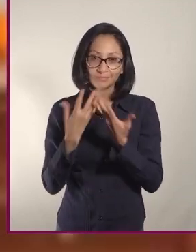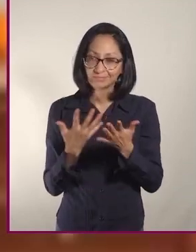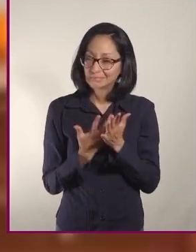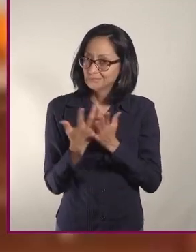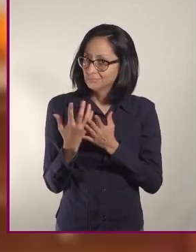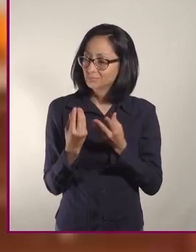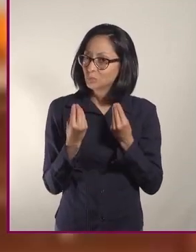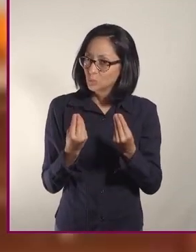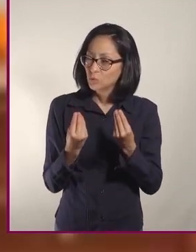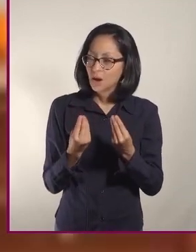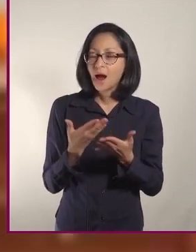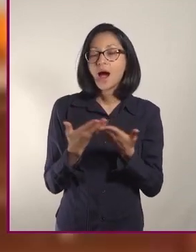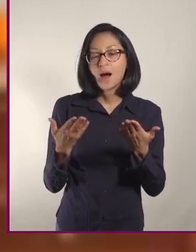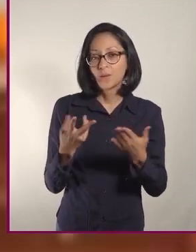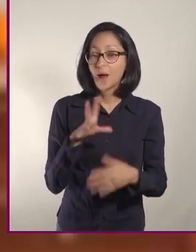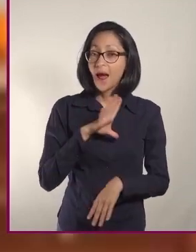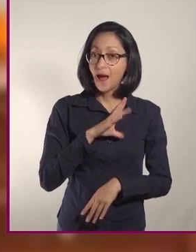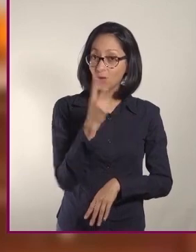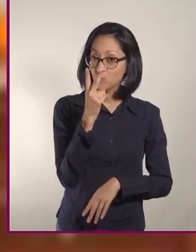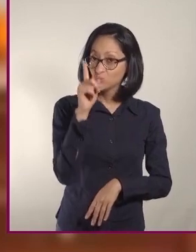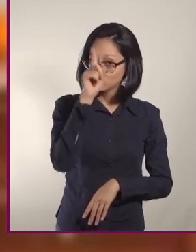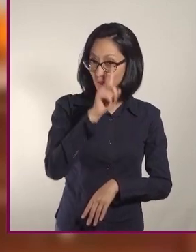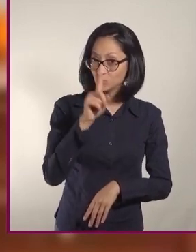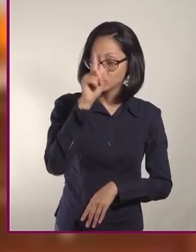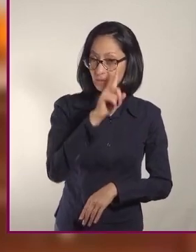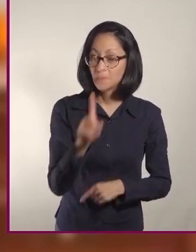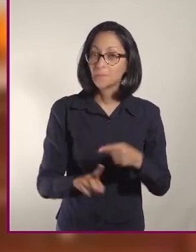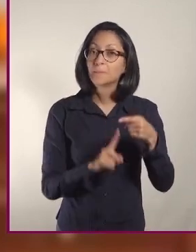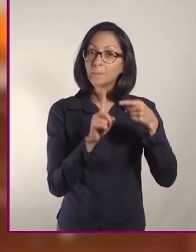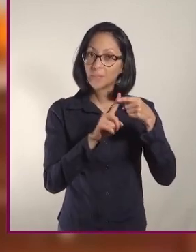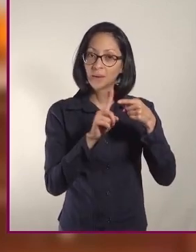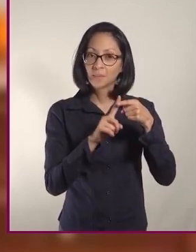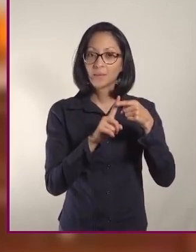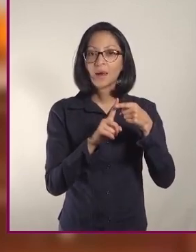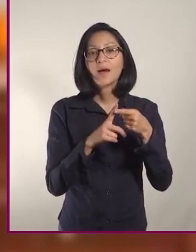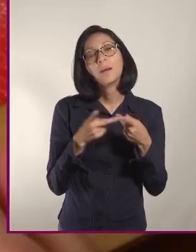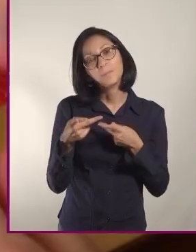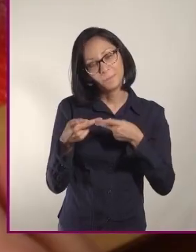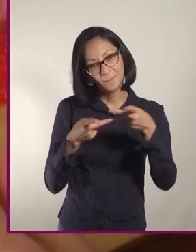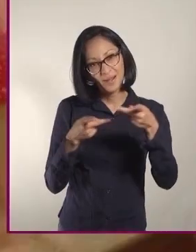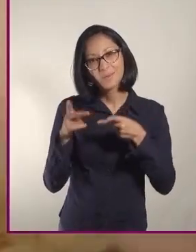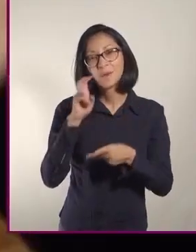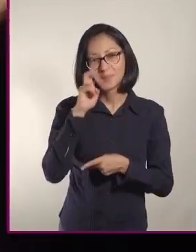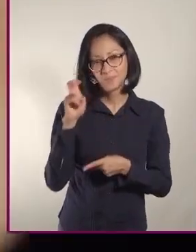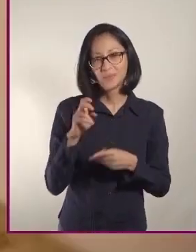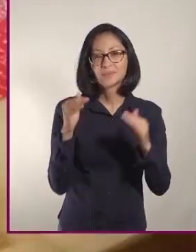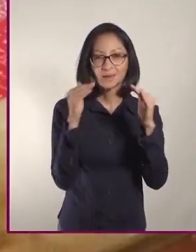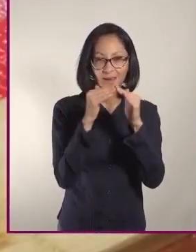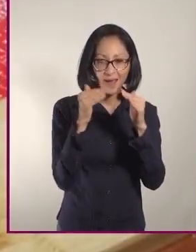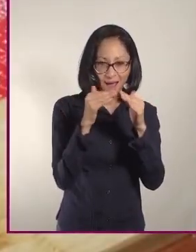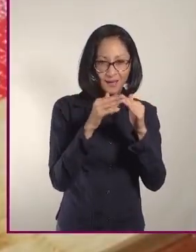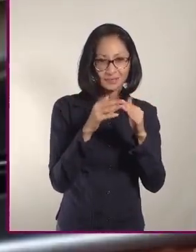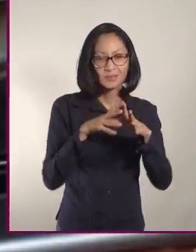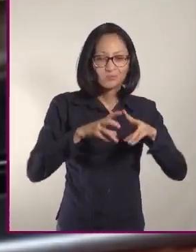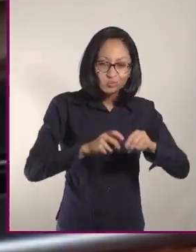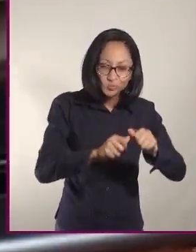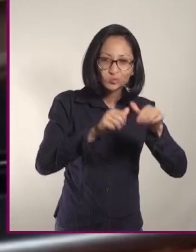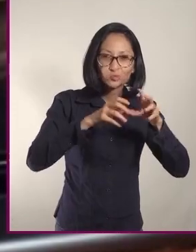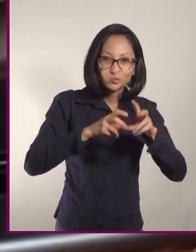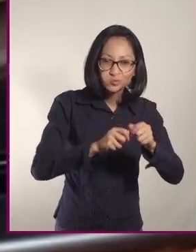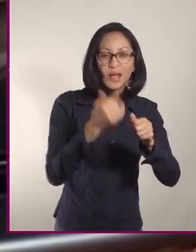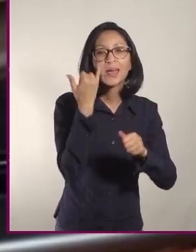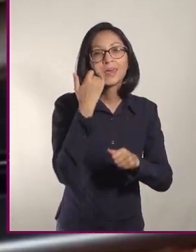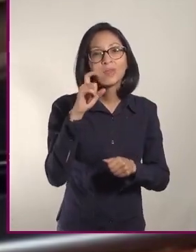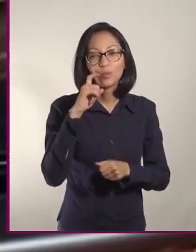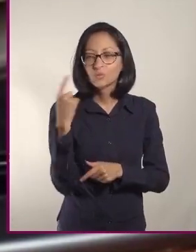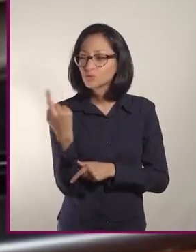Hay dos consejos básicos para comer pizza. El primero es hacer la pizza en casa. Desde la masa y la salsa de tomate, usar